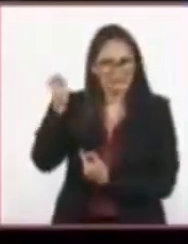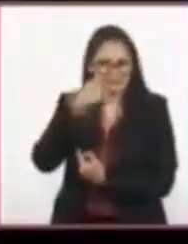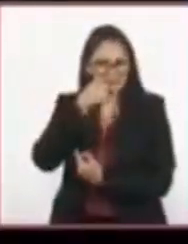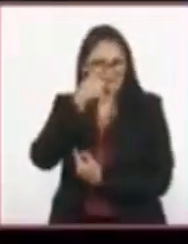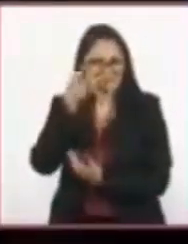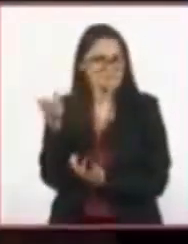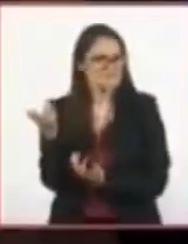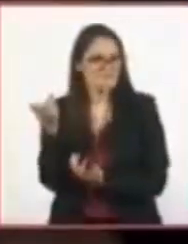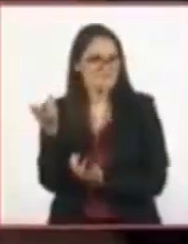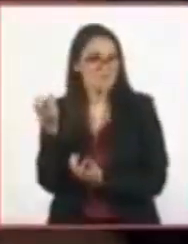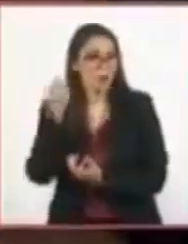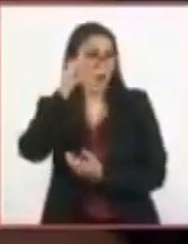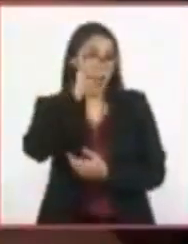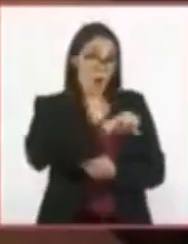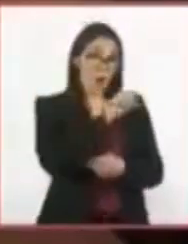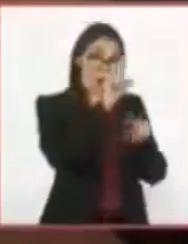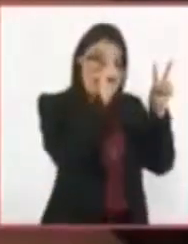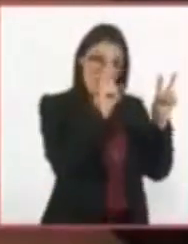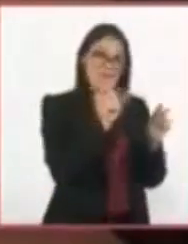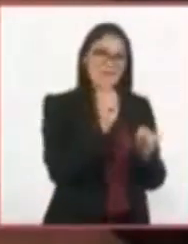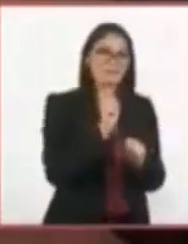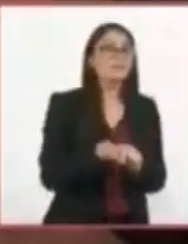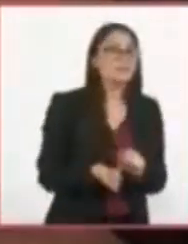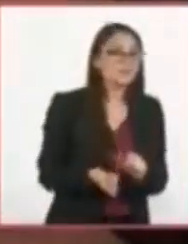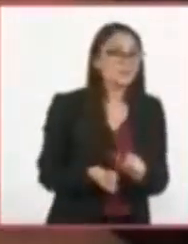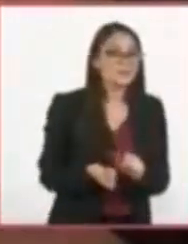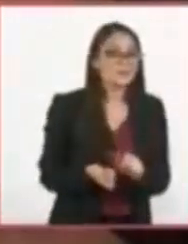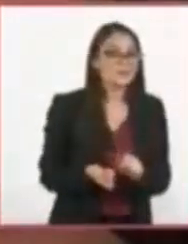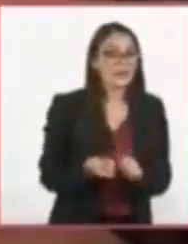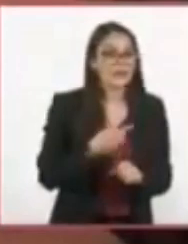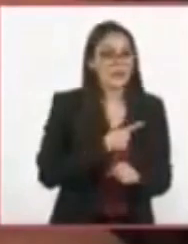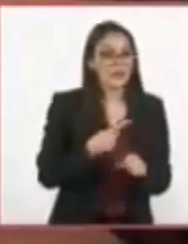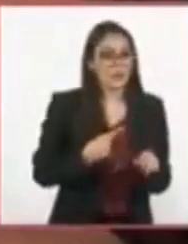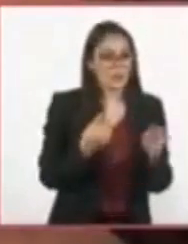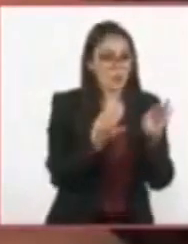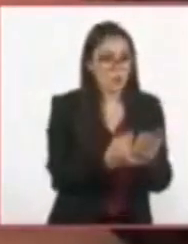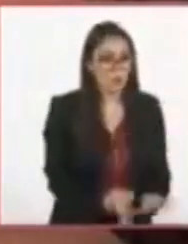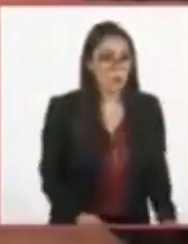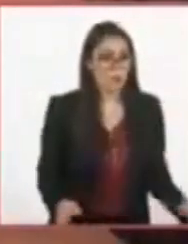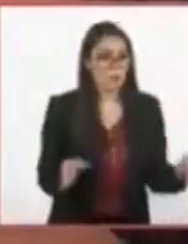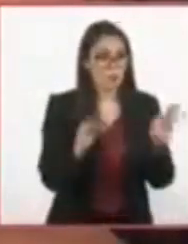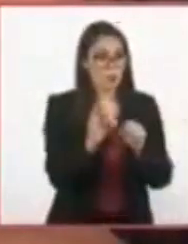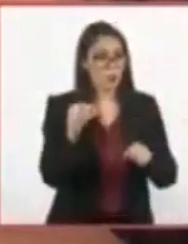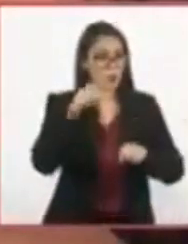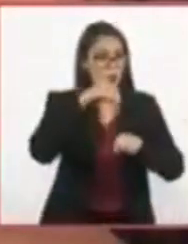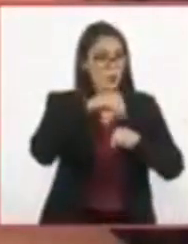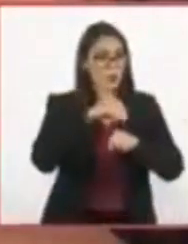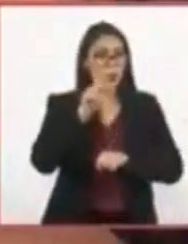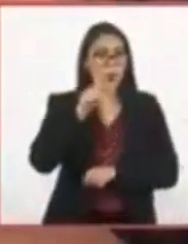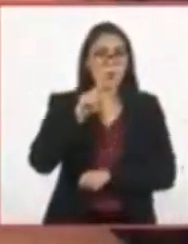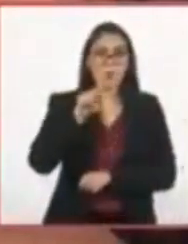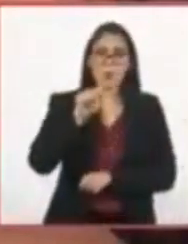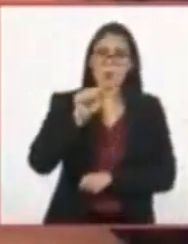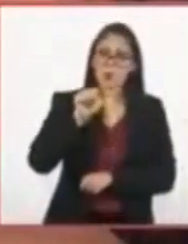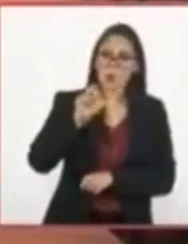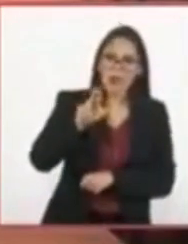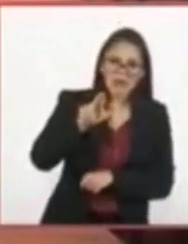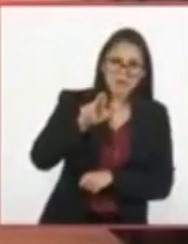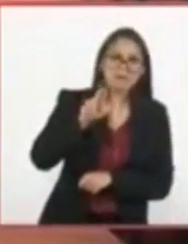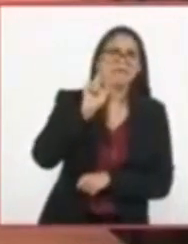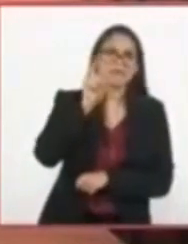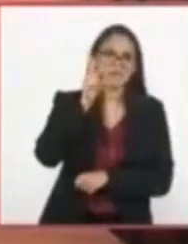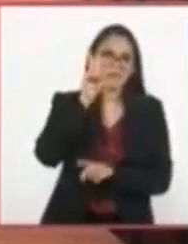El tema del día de hoy es la importancia de puntuar un texto. ¿Es posible